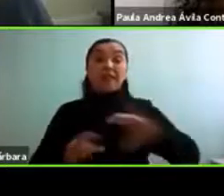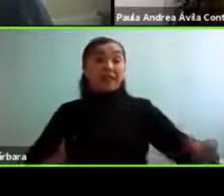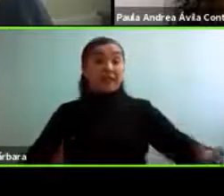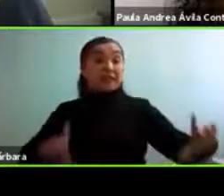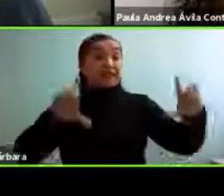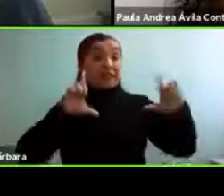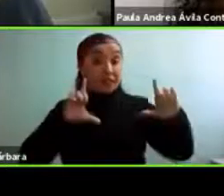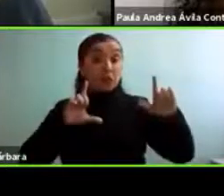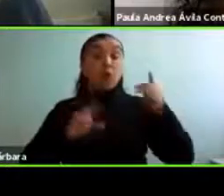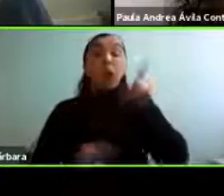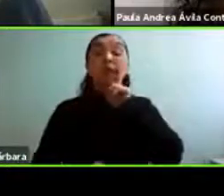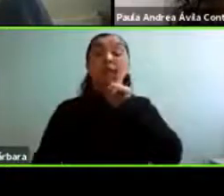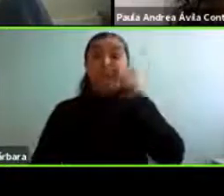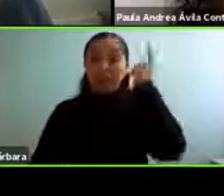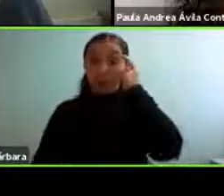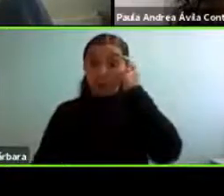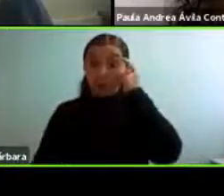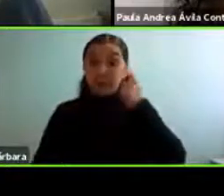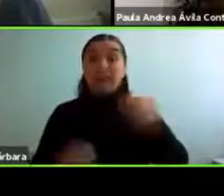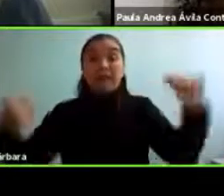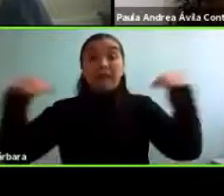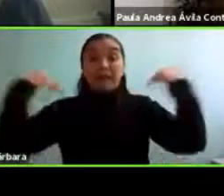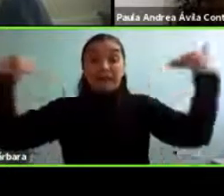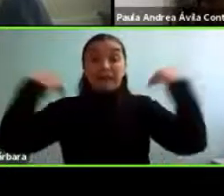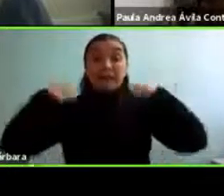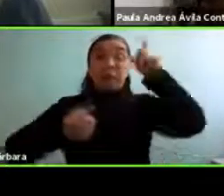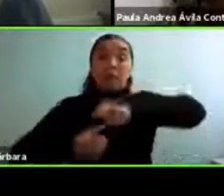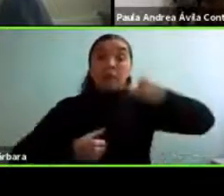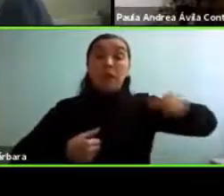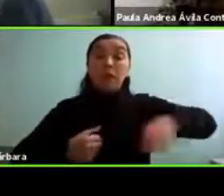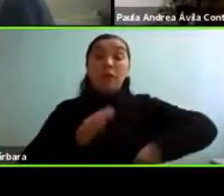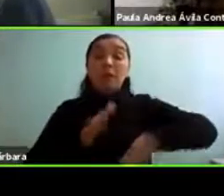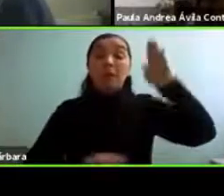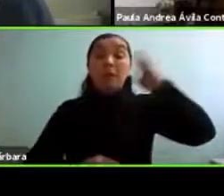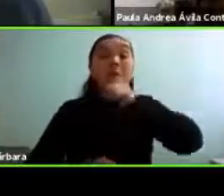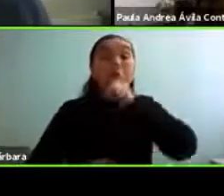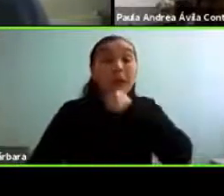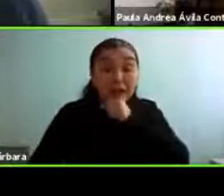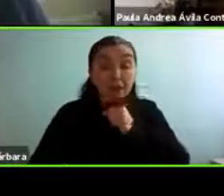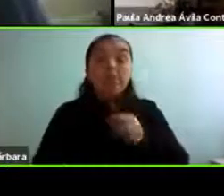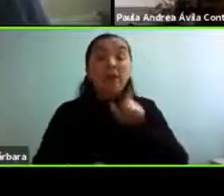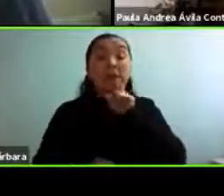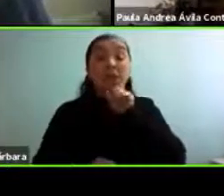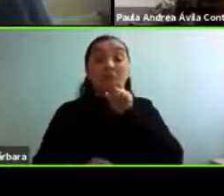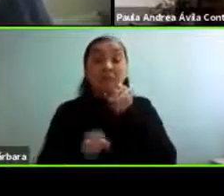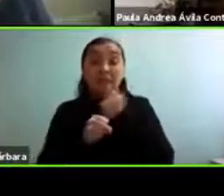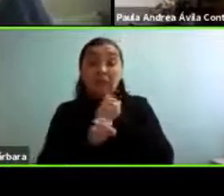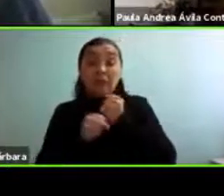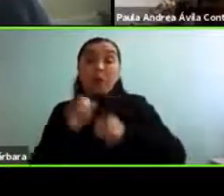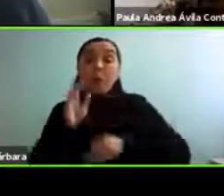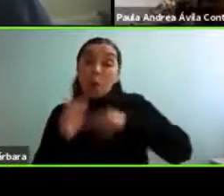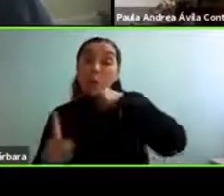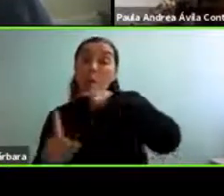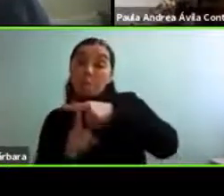prescripción de ejercicio en personas mayores, y tiene experiencia laboral en el programa Más Adultos Mayores Autovalet.